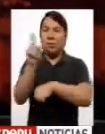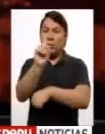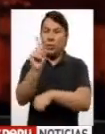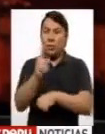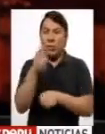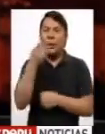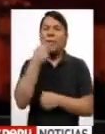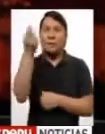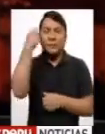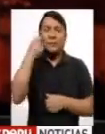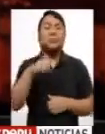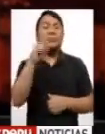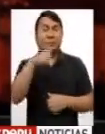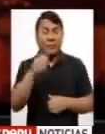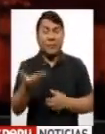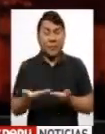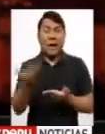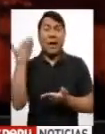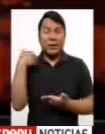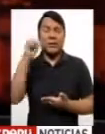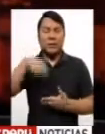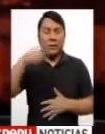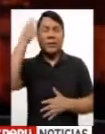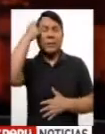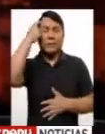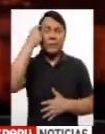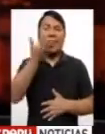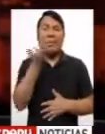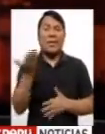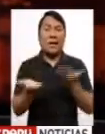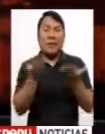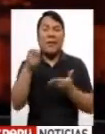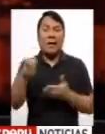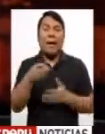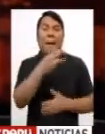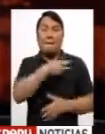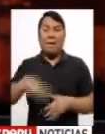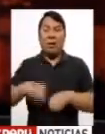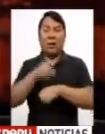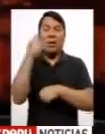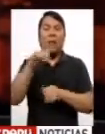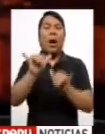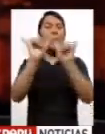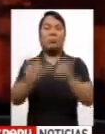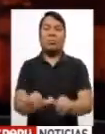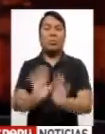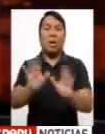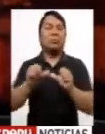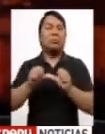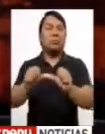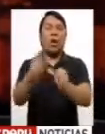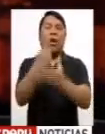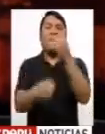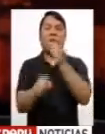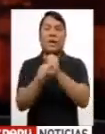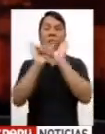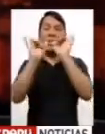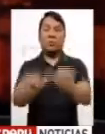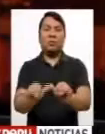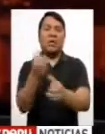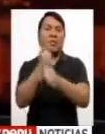se reflexionó sobre la posibilidad de presentar la cuestión de confianza y han decidido no hacerlo. Es por ello que